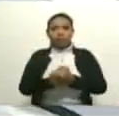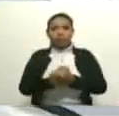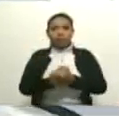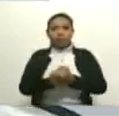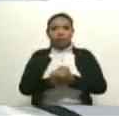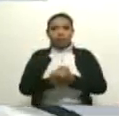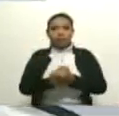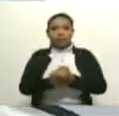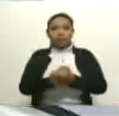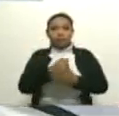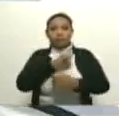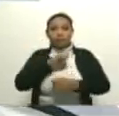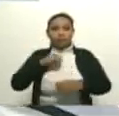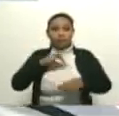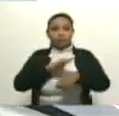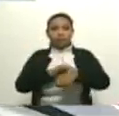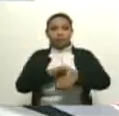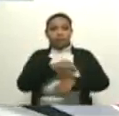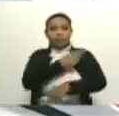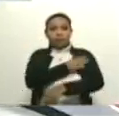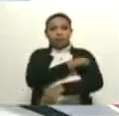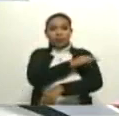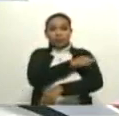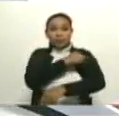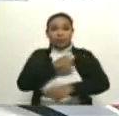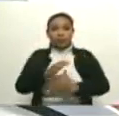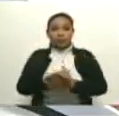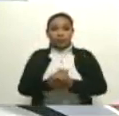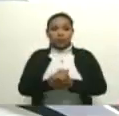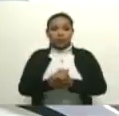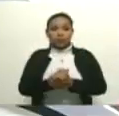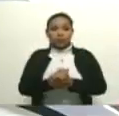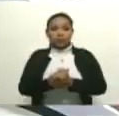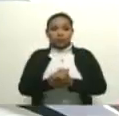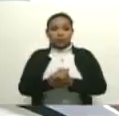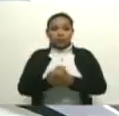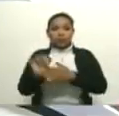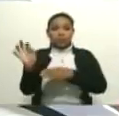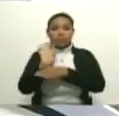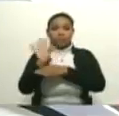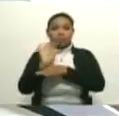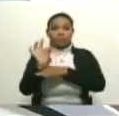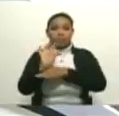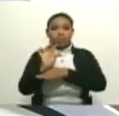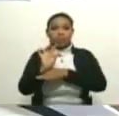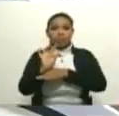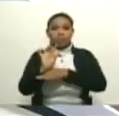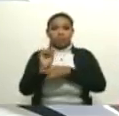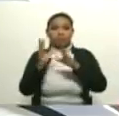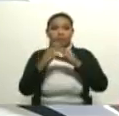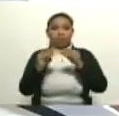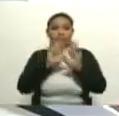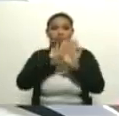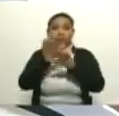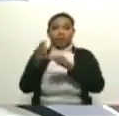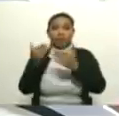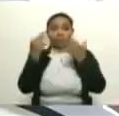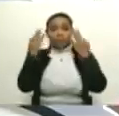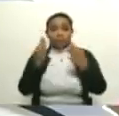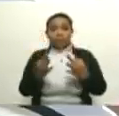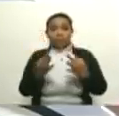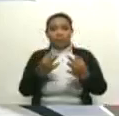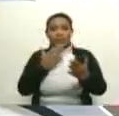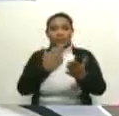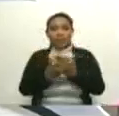A todo el personal médico del hospital universitario. Síguenos apoyando que seguiremos funcionando perfecto. Cuenten con todo mi apoyo. Vas. Seguro. Bueno, muchas